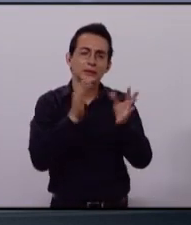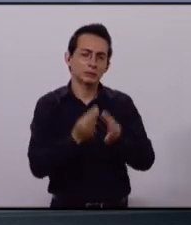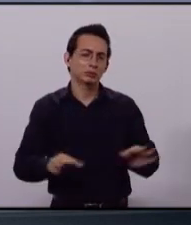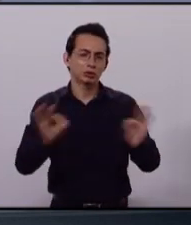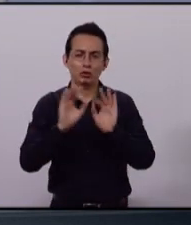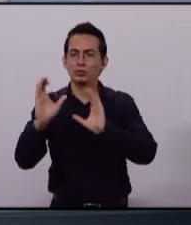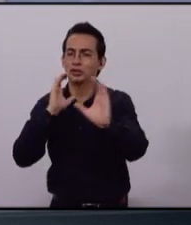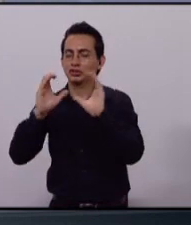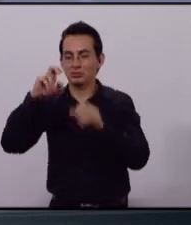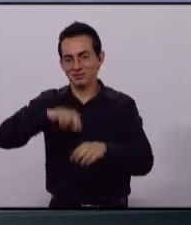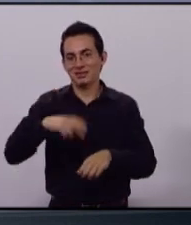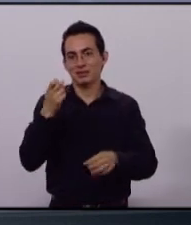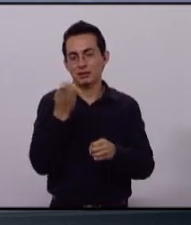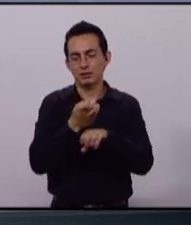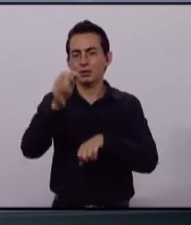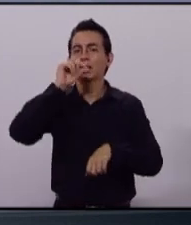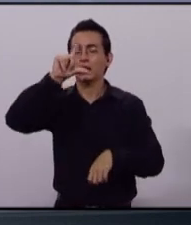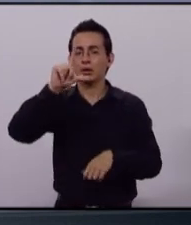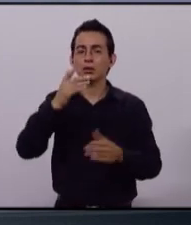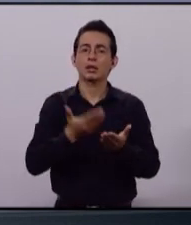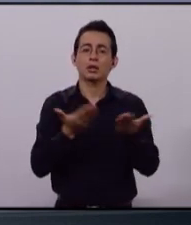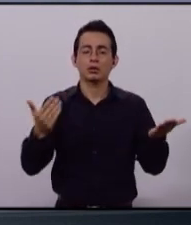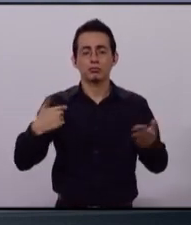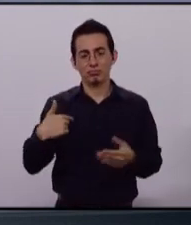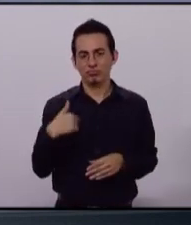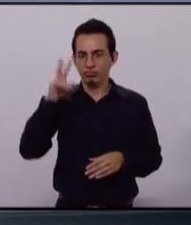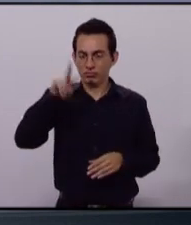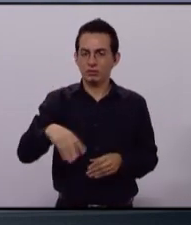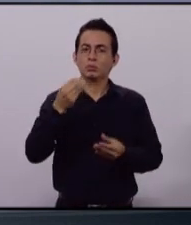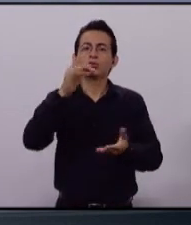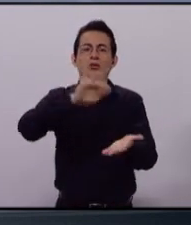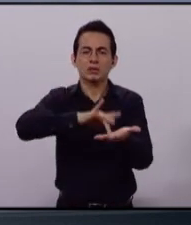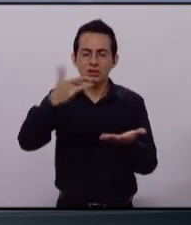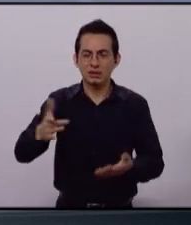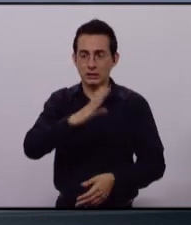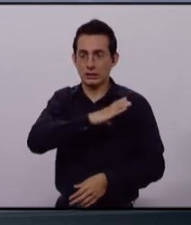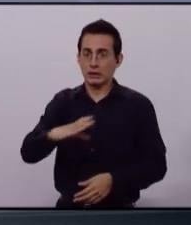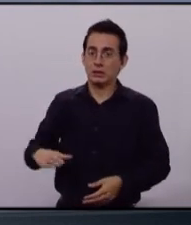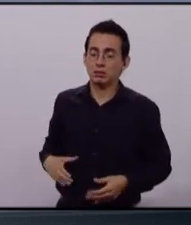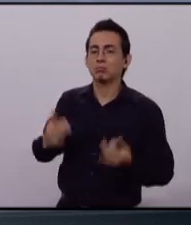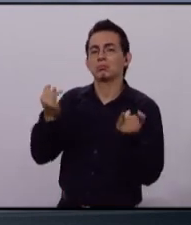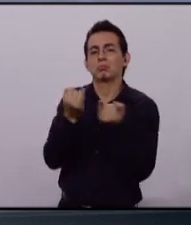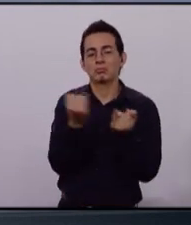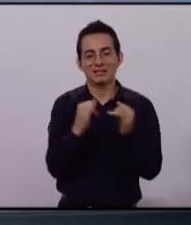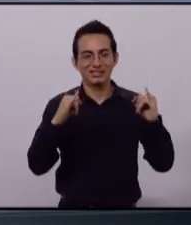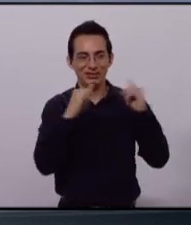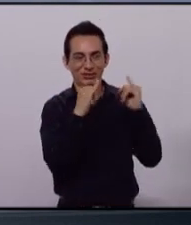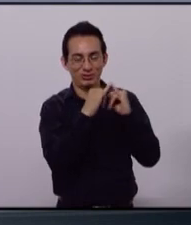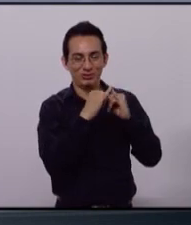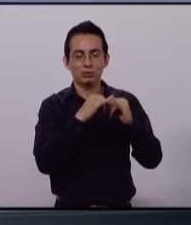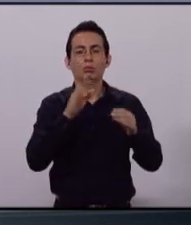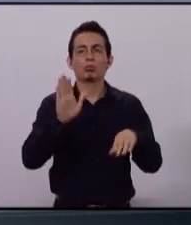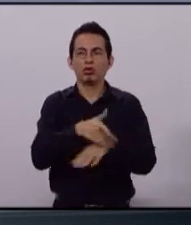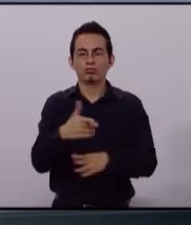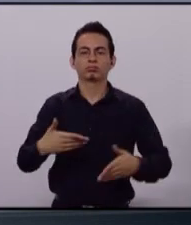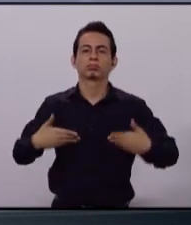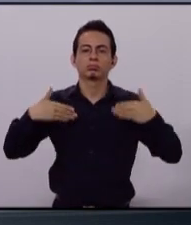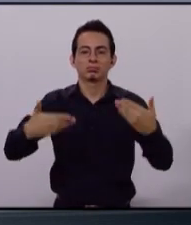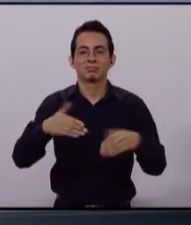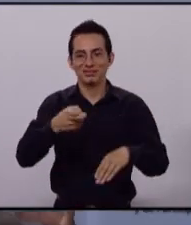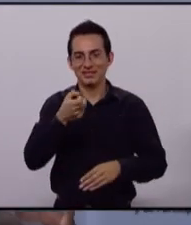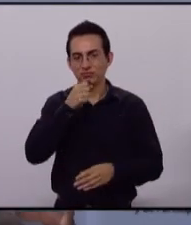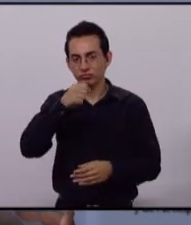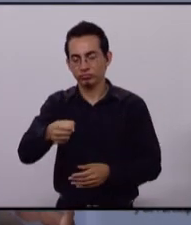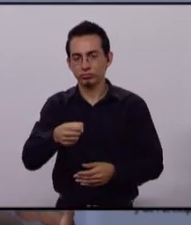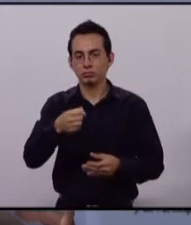Jalisco. Finalmente mi particular agradecimiento a los candidatos y al instituto por su confianza para conducir este